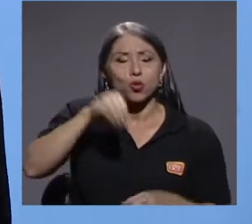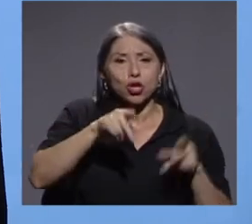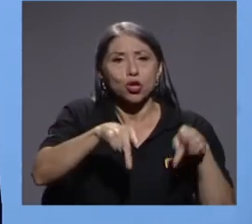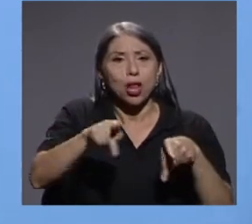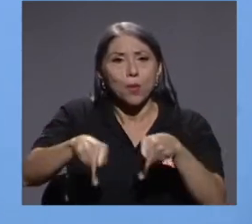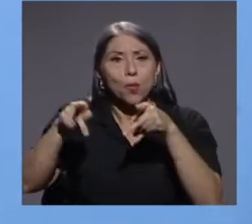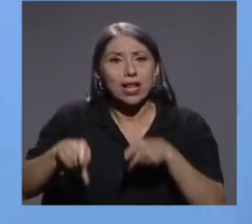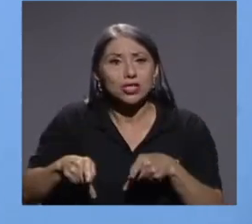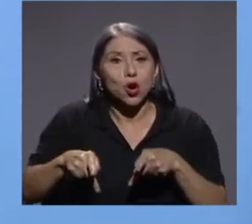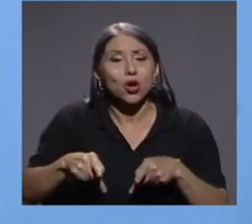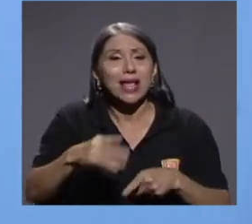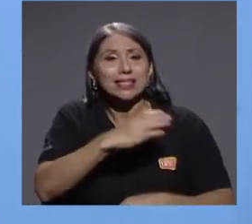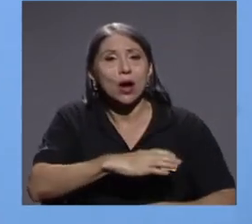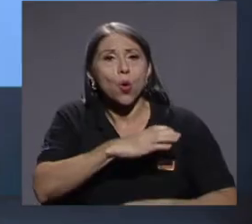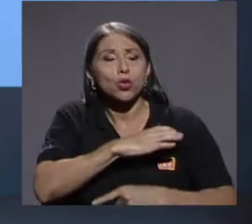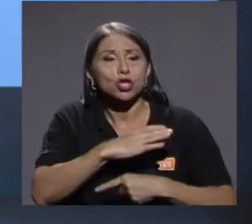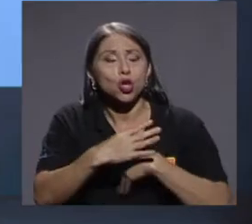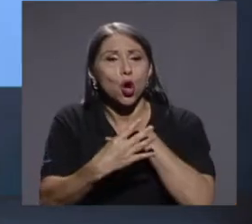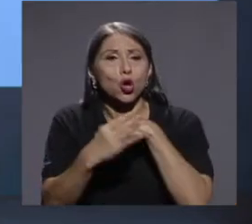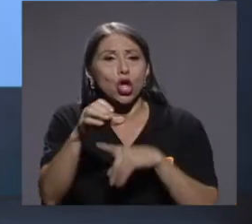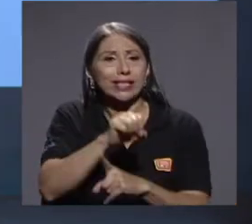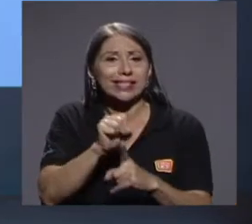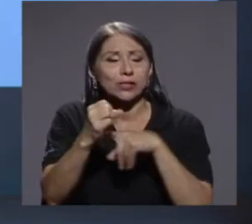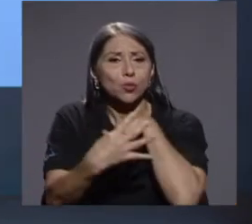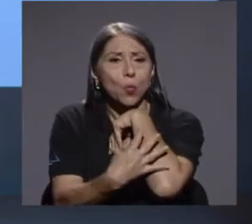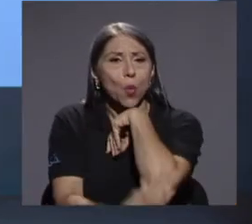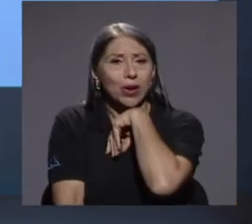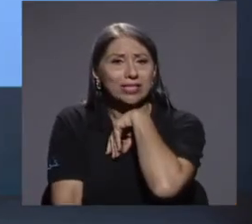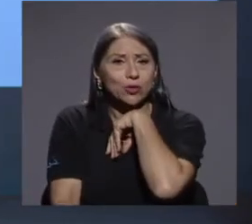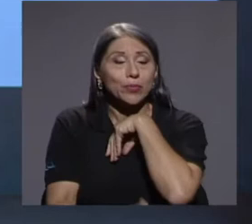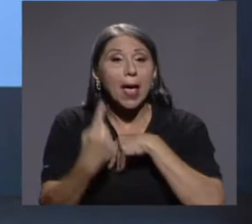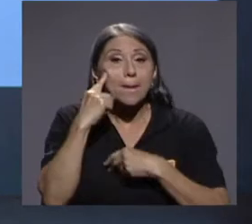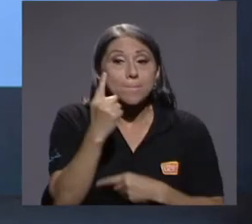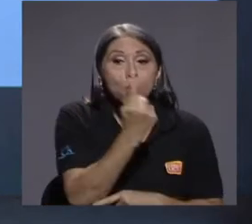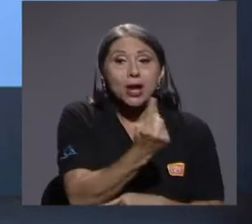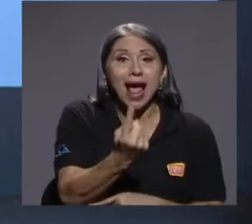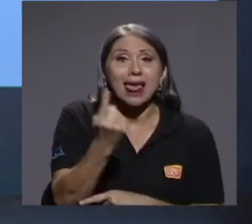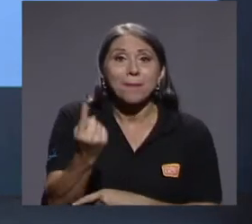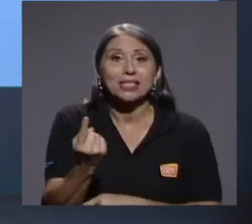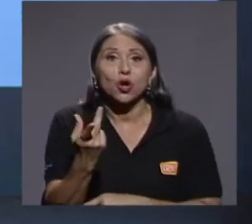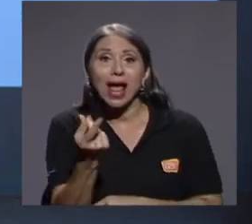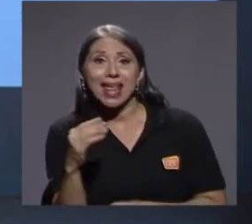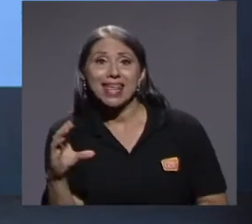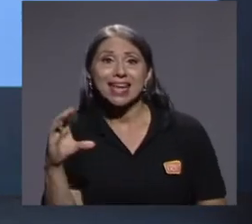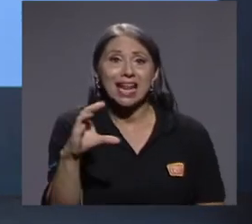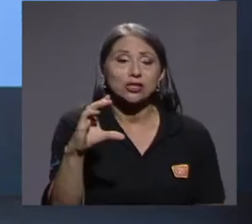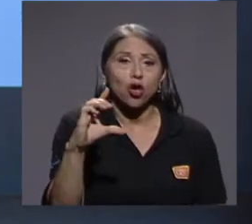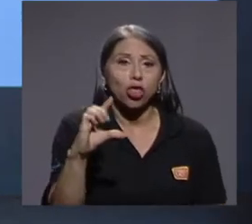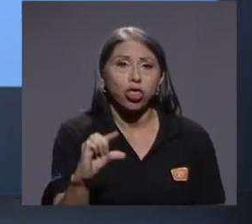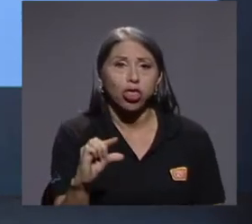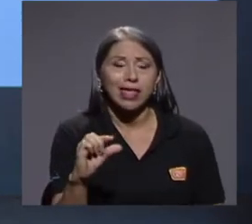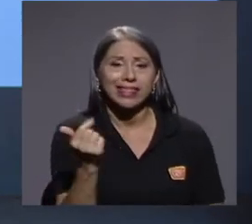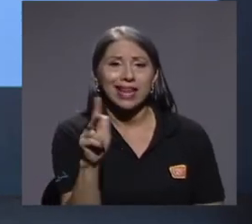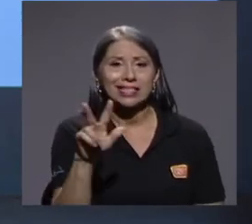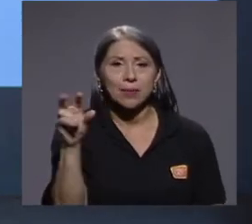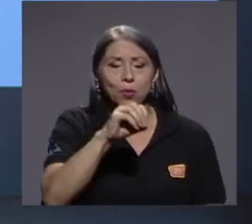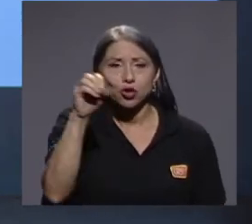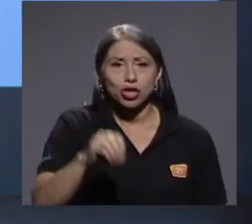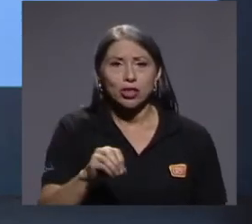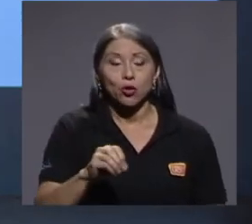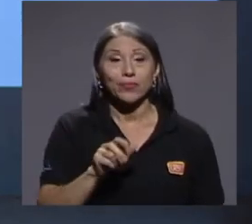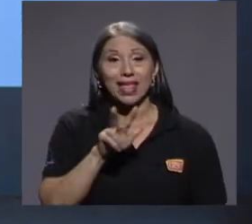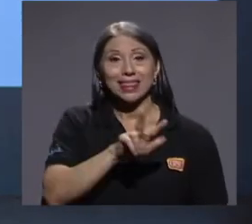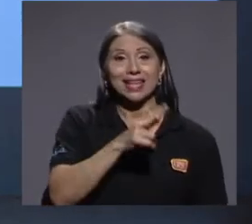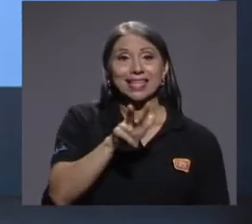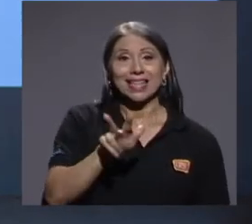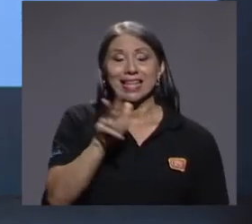se encontraba en condición de pobreza y el ingreso per cápita promedio se había reducido en un 13%. Para el tercer trimestre la